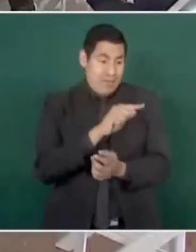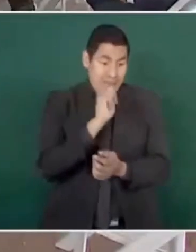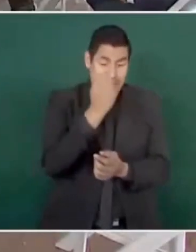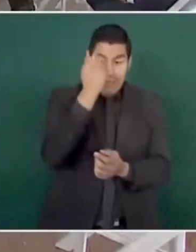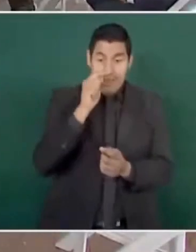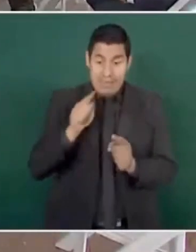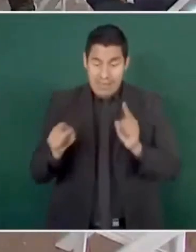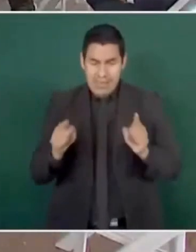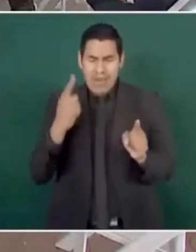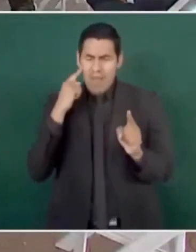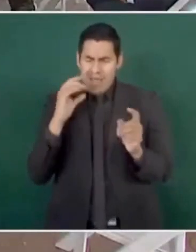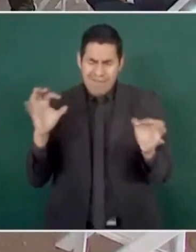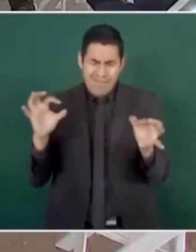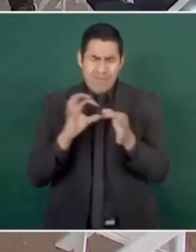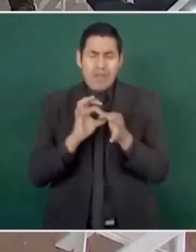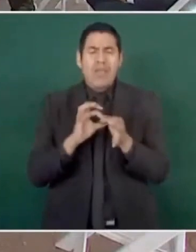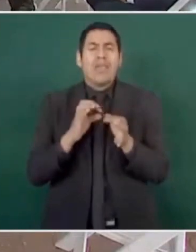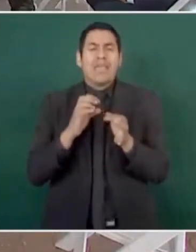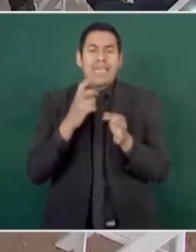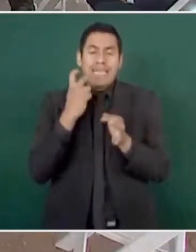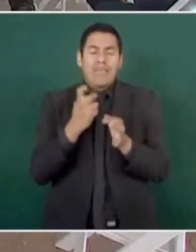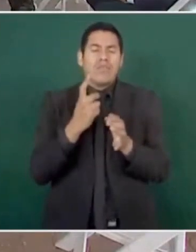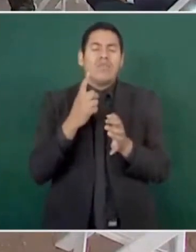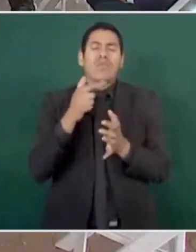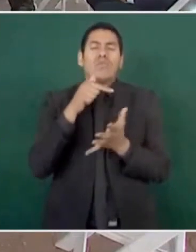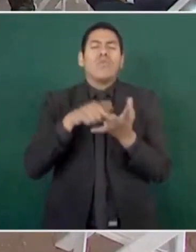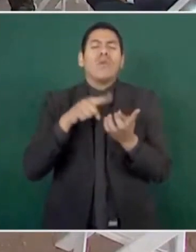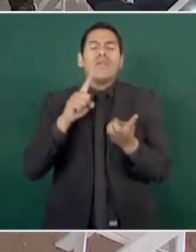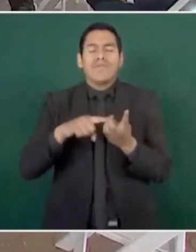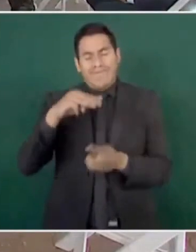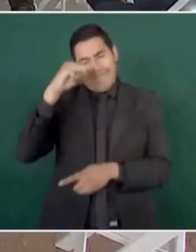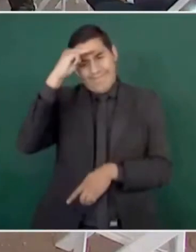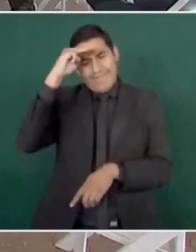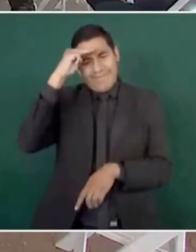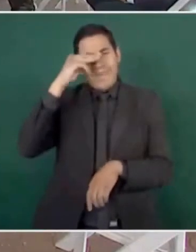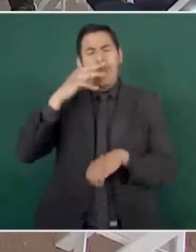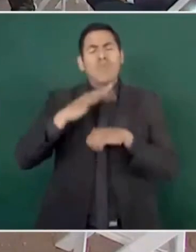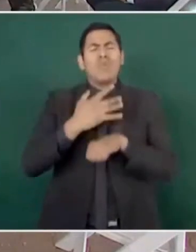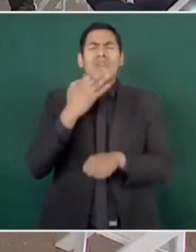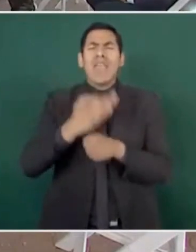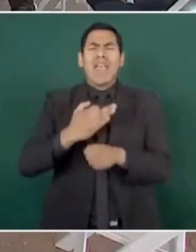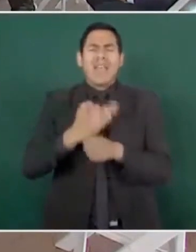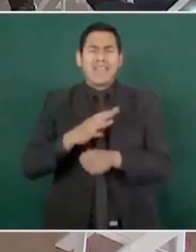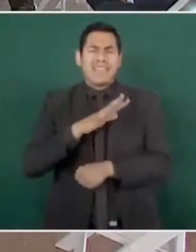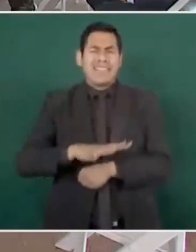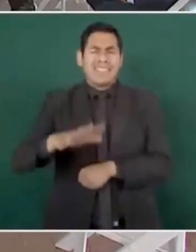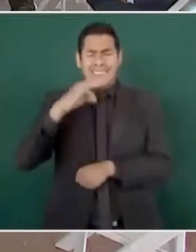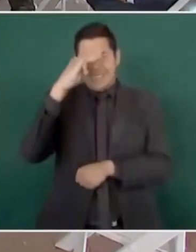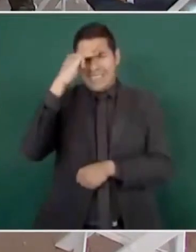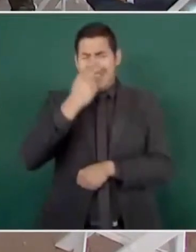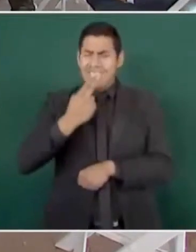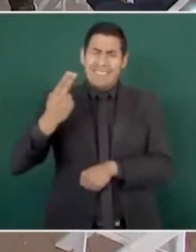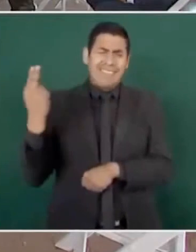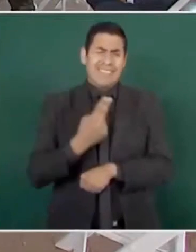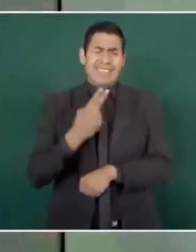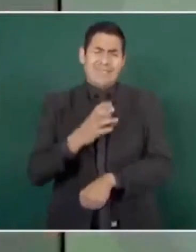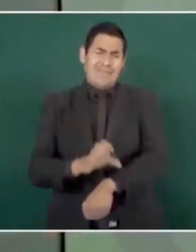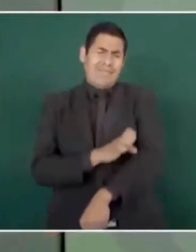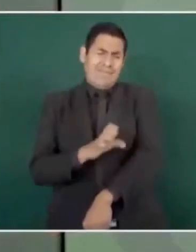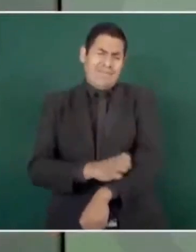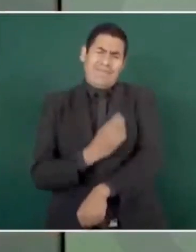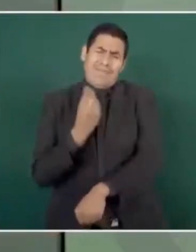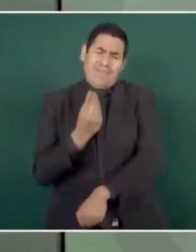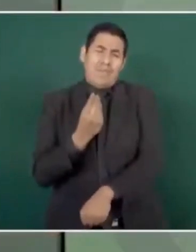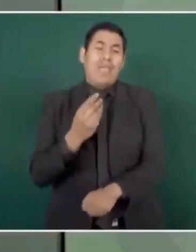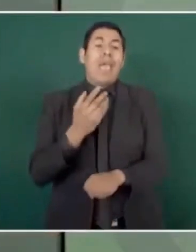en la zona de Mexicali que está adquiriendo un enorme potencial. Además, estamos construyendo una